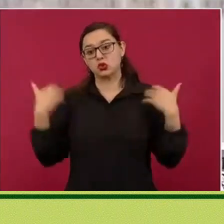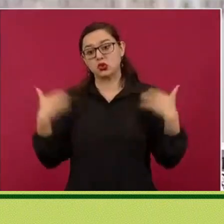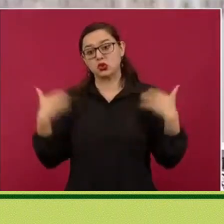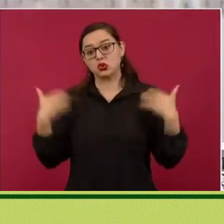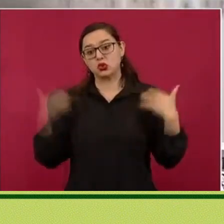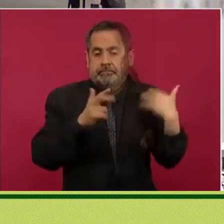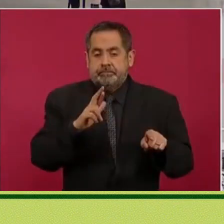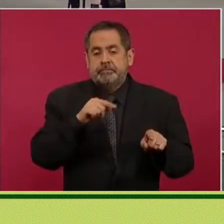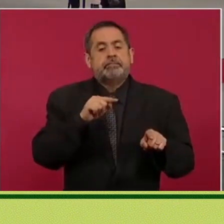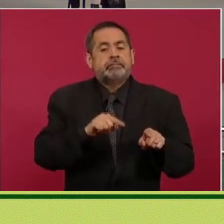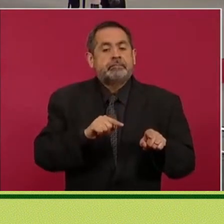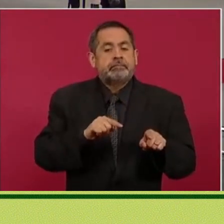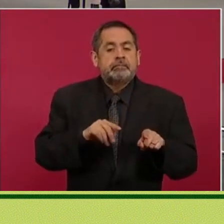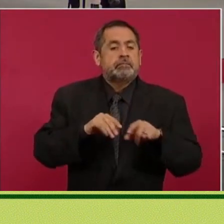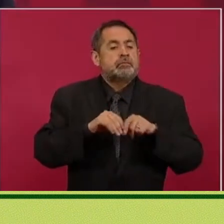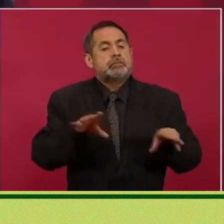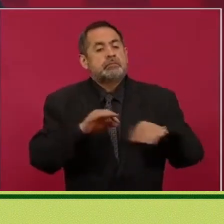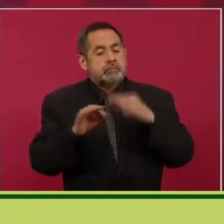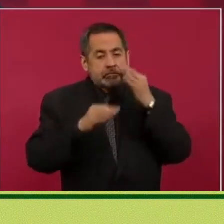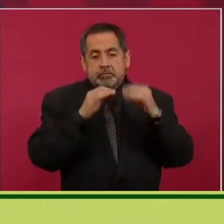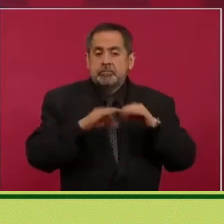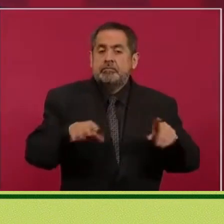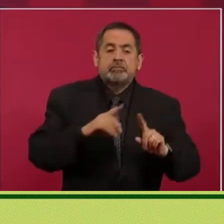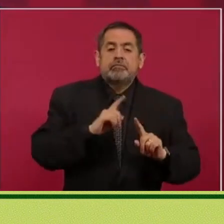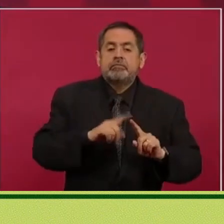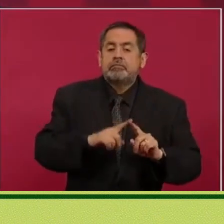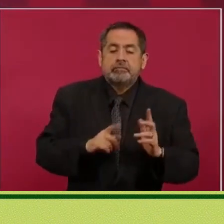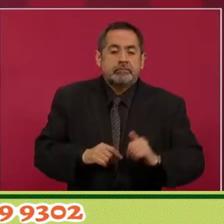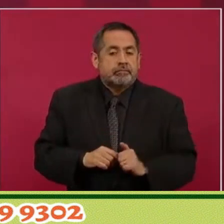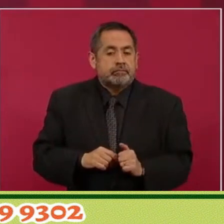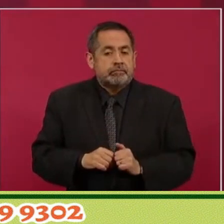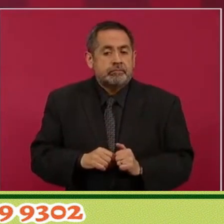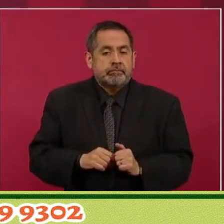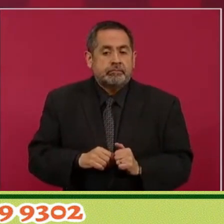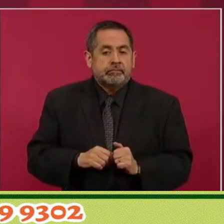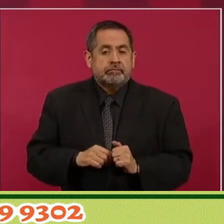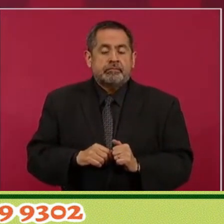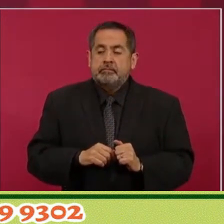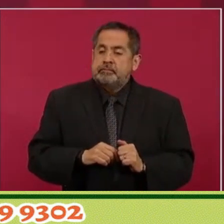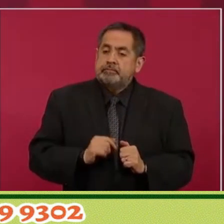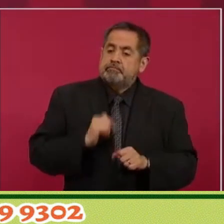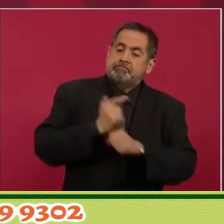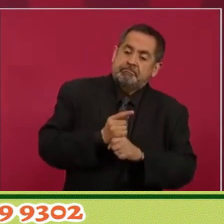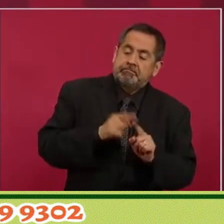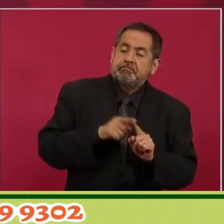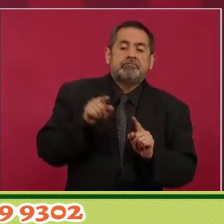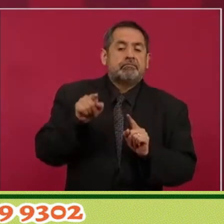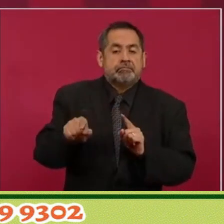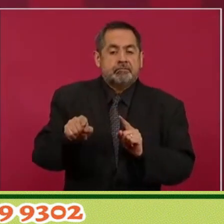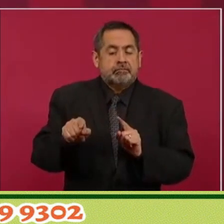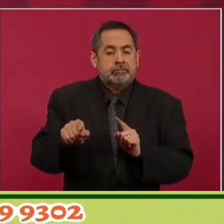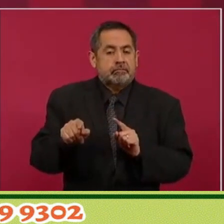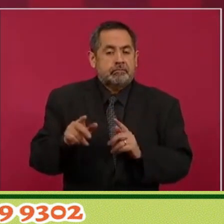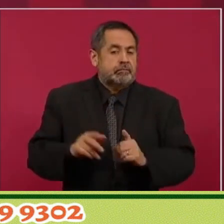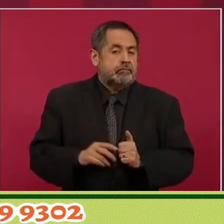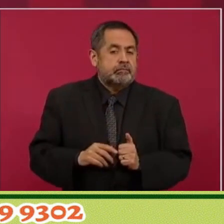A conocer que no